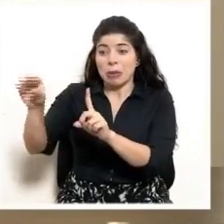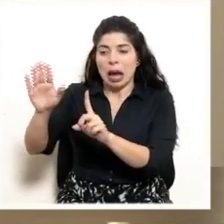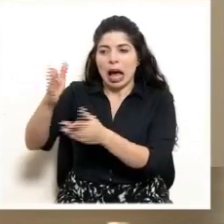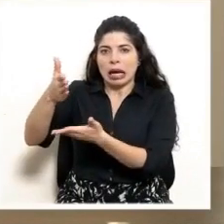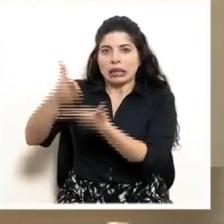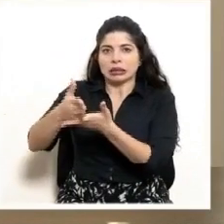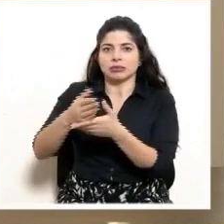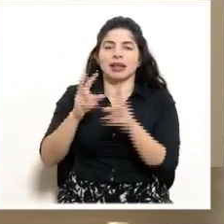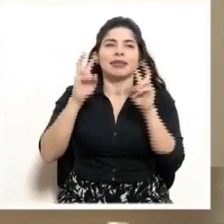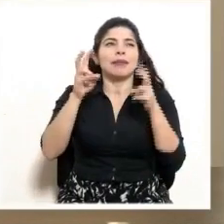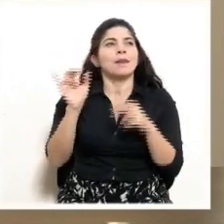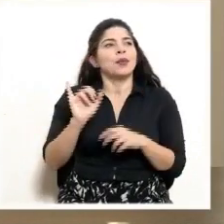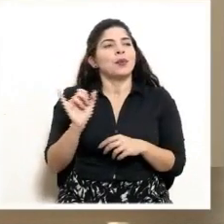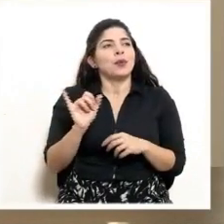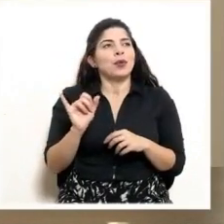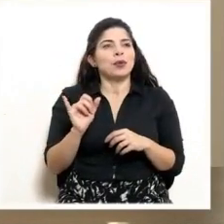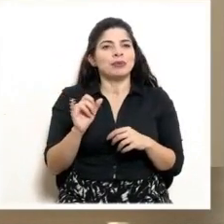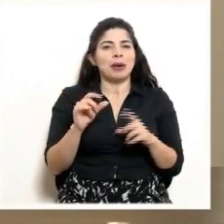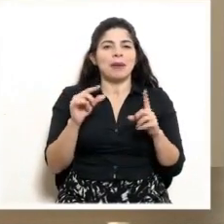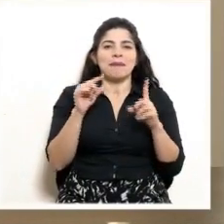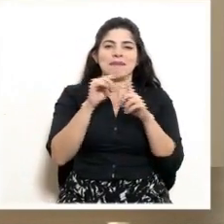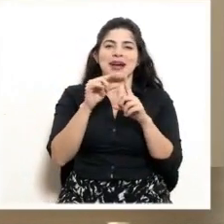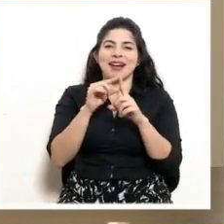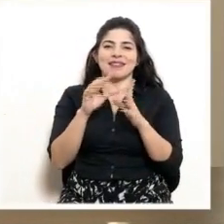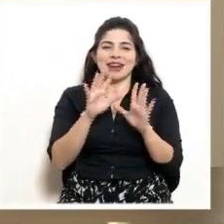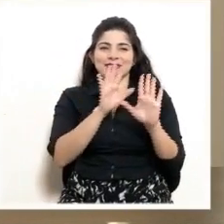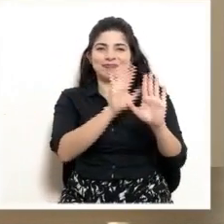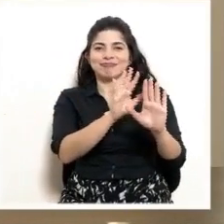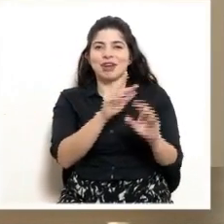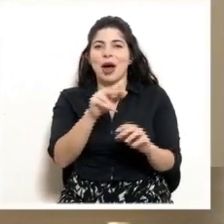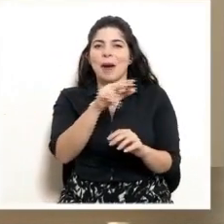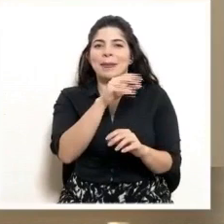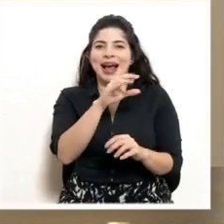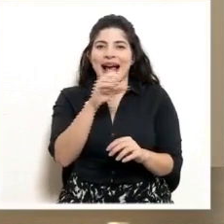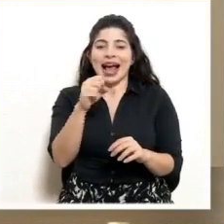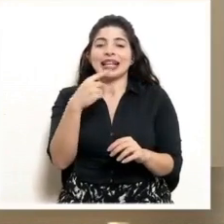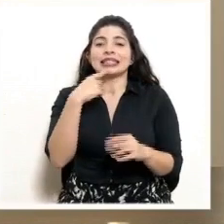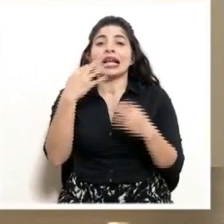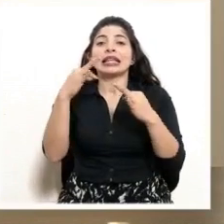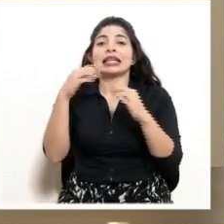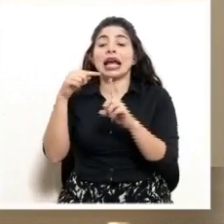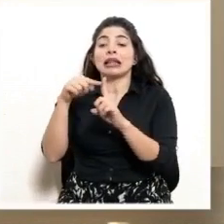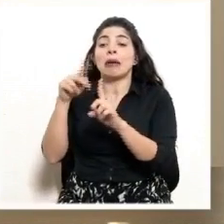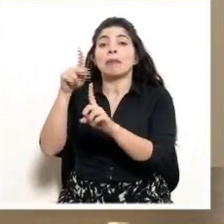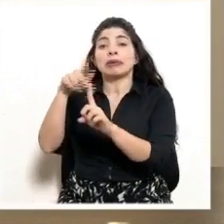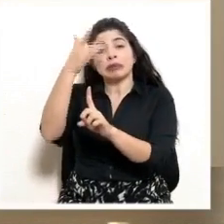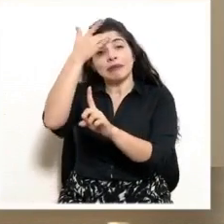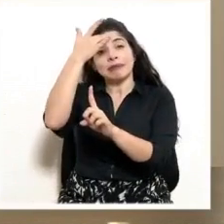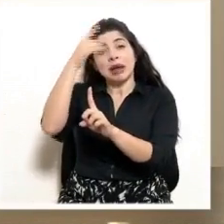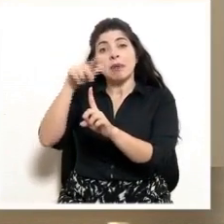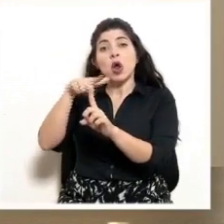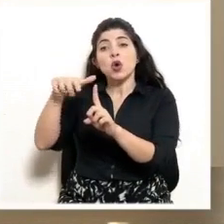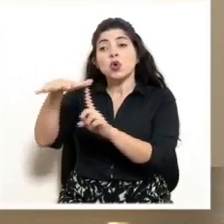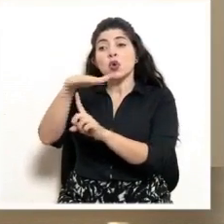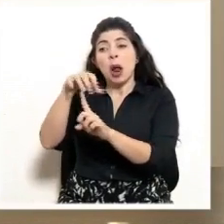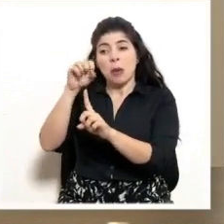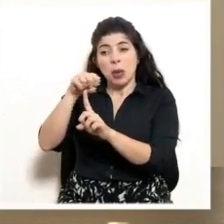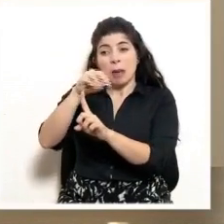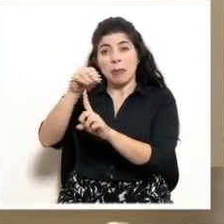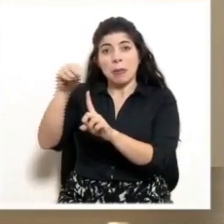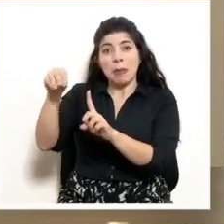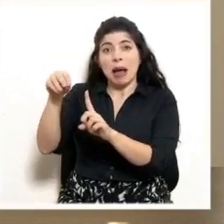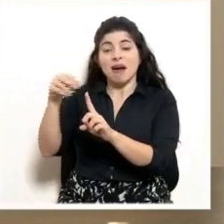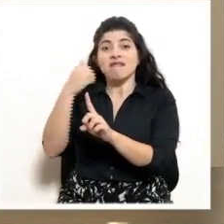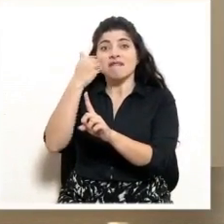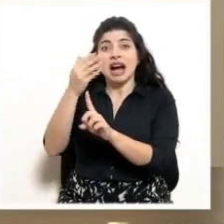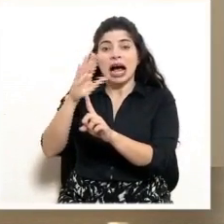y este es un término muy de los compañeros, los colegas de la Caja, tratar de cortar las fuentes o las líneas de